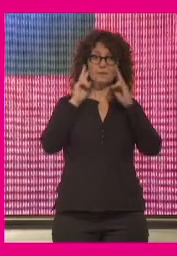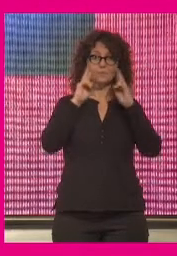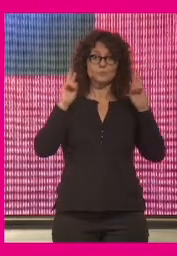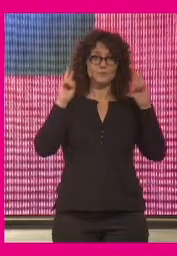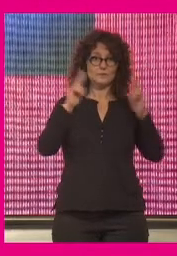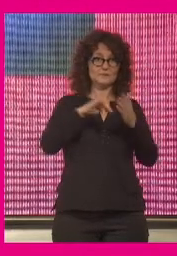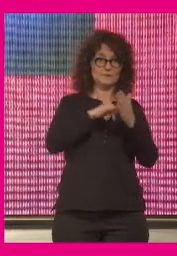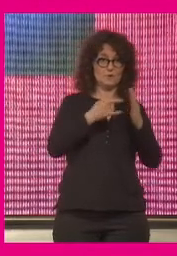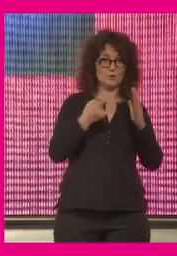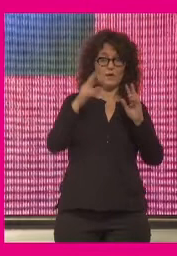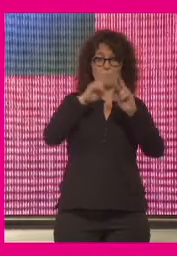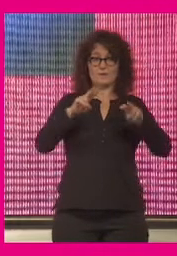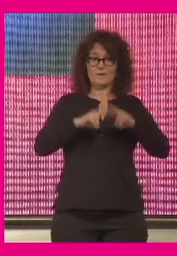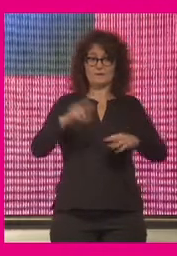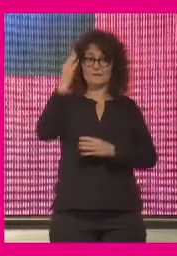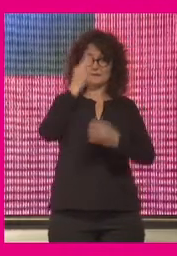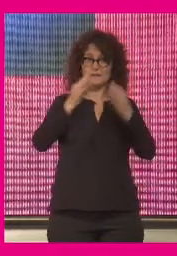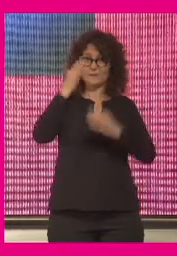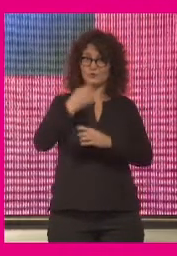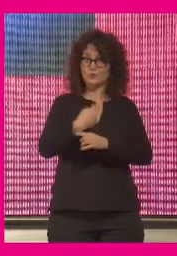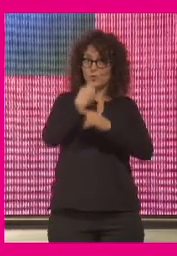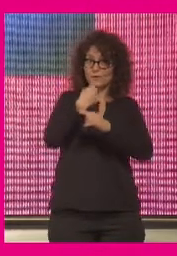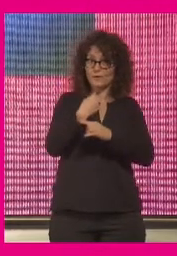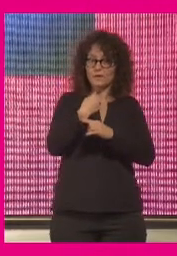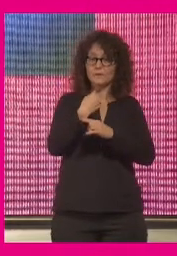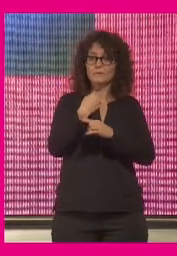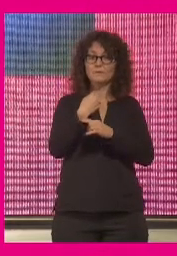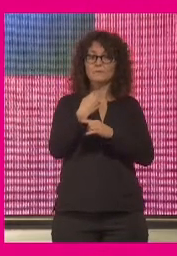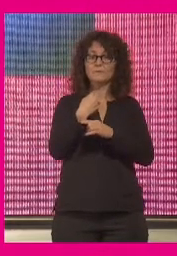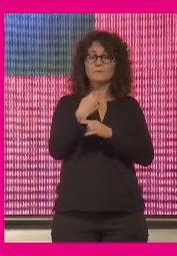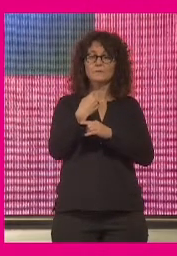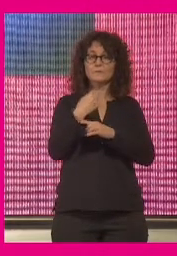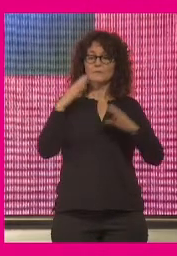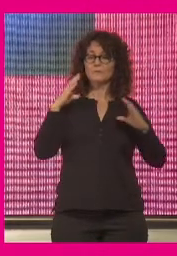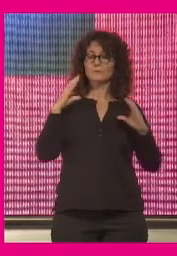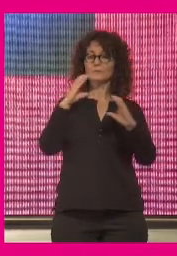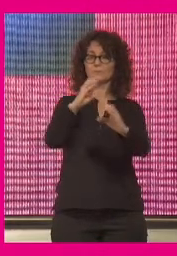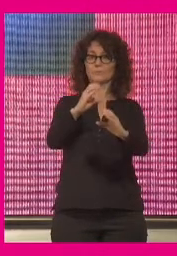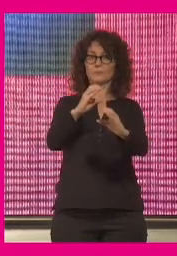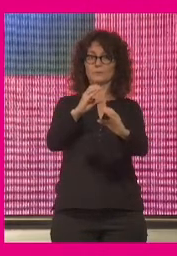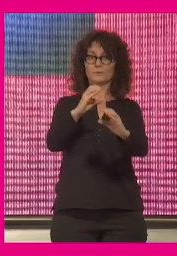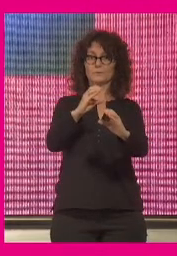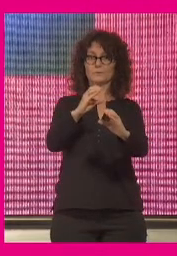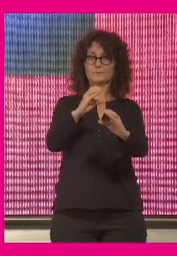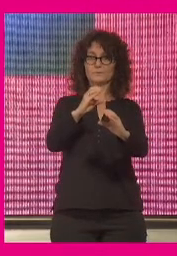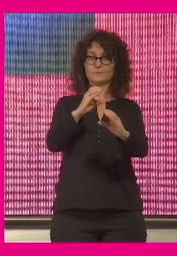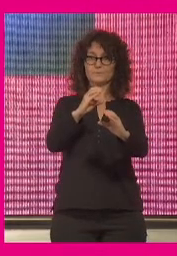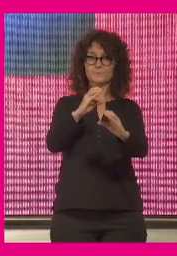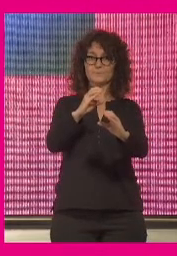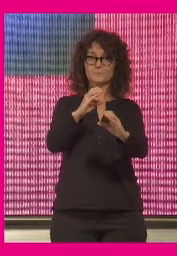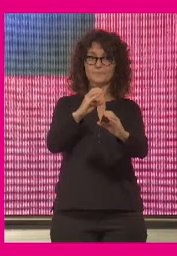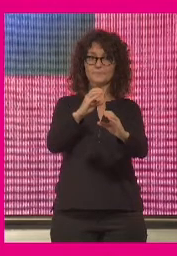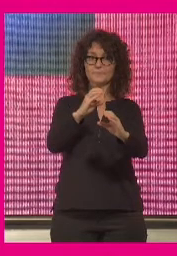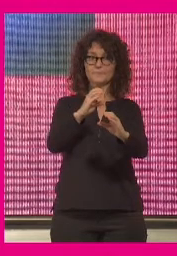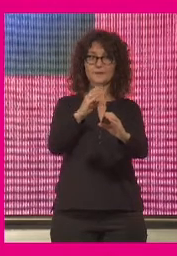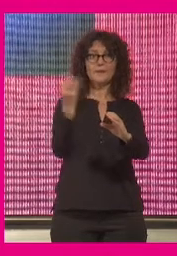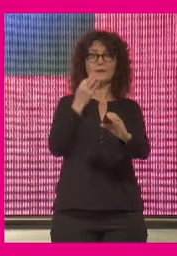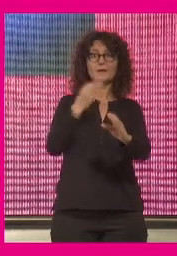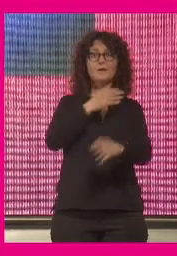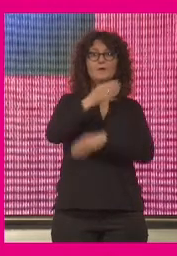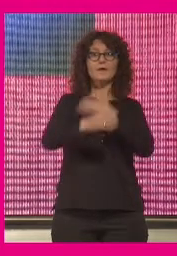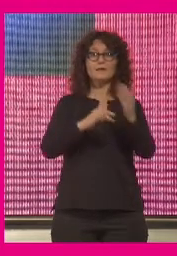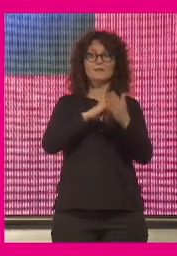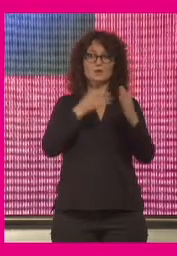tecnología del análisis de datos nos obligaría a poner el foco no en la mayoría como tiende a hacer esta